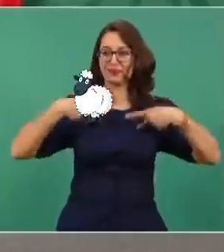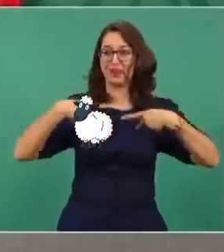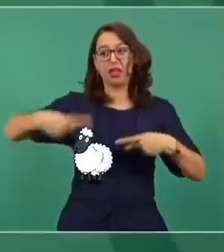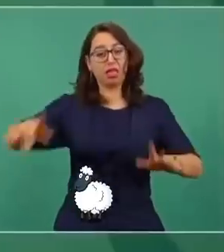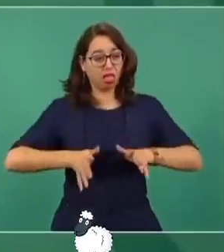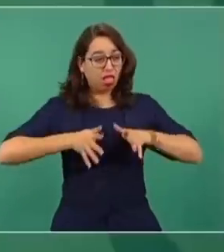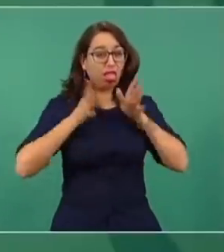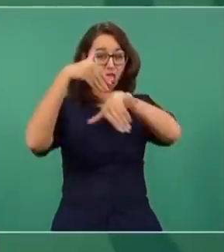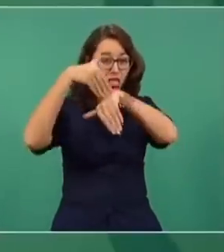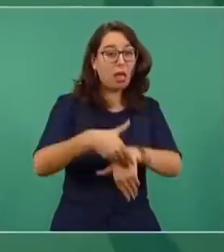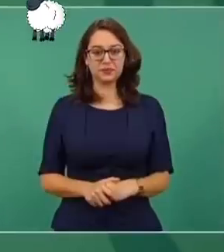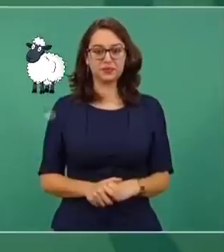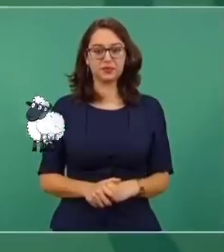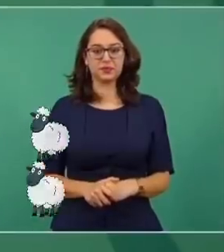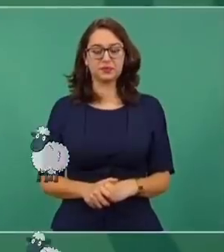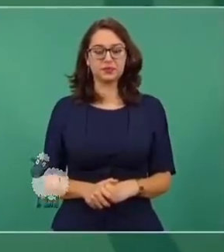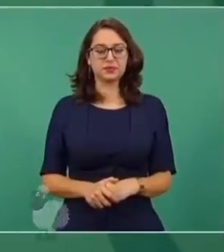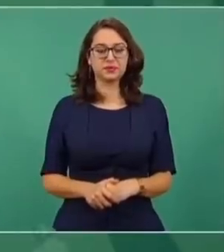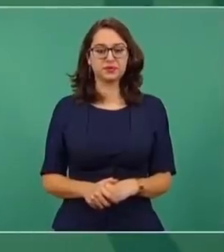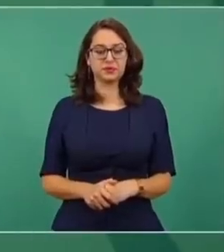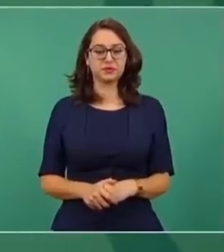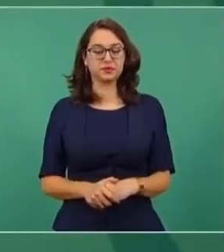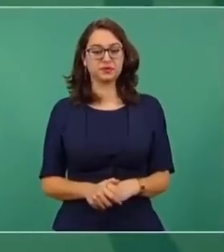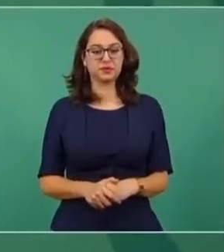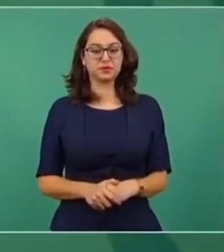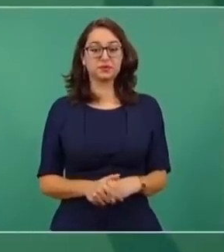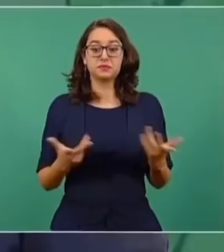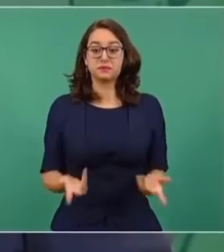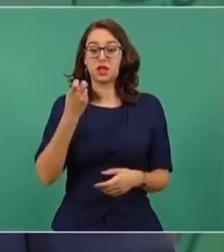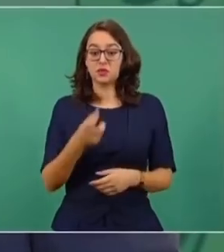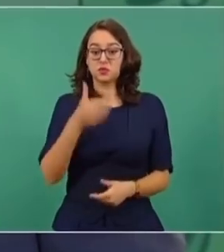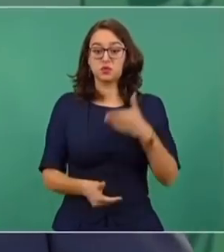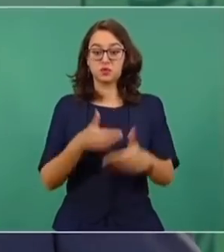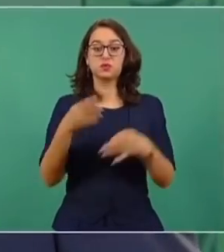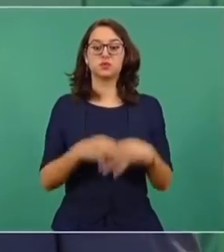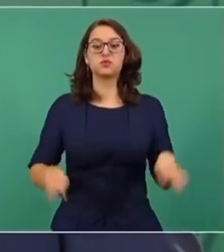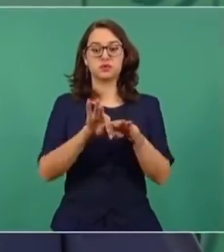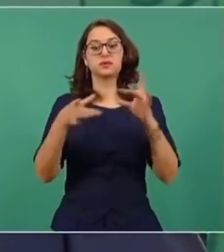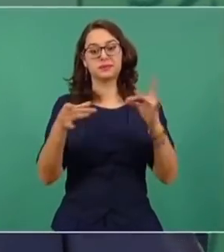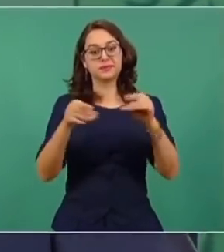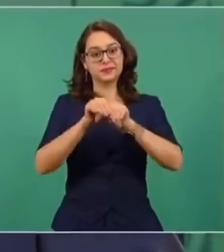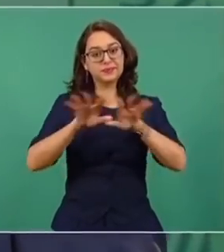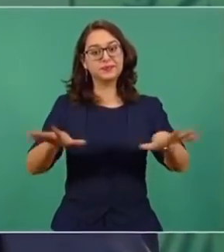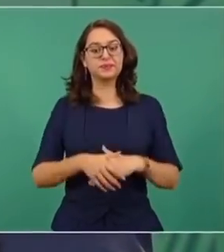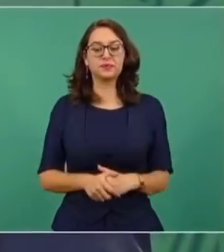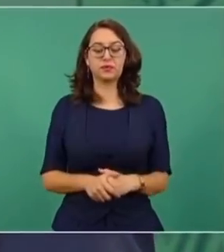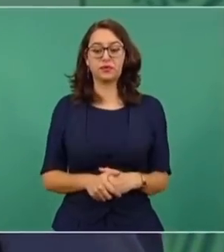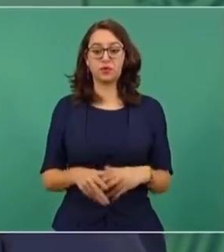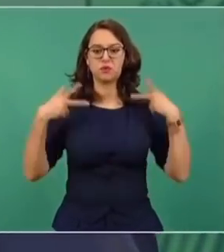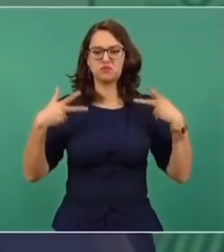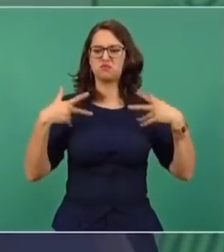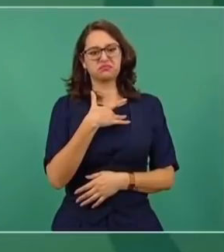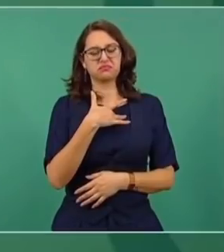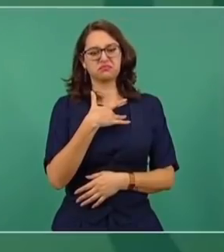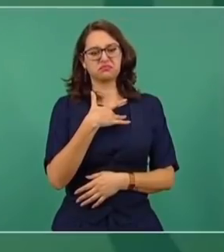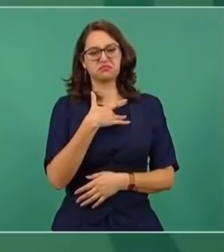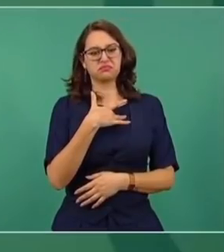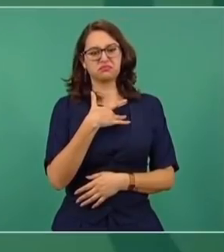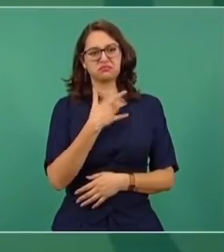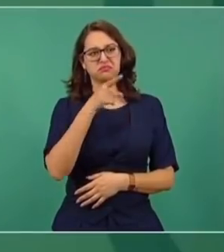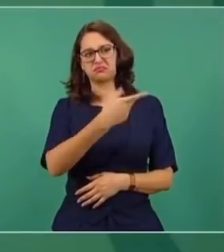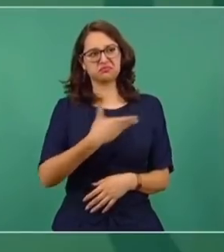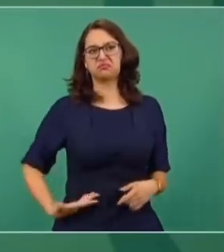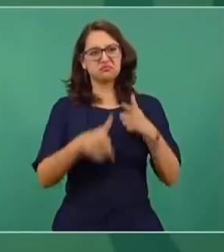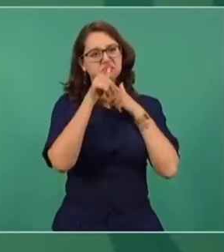meh. Es importante aclarar este proceso. Si la gente dice, no queremos que